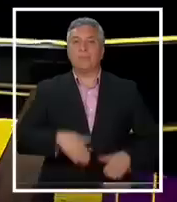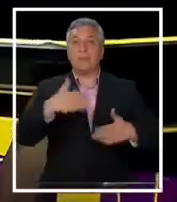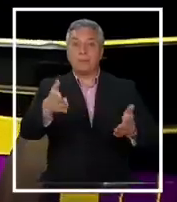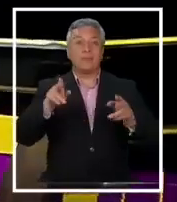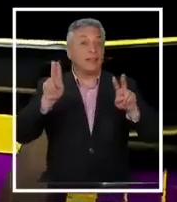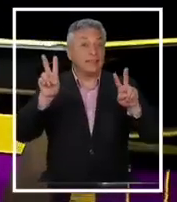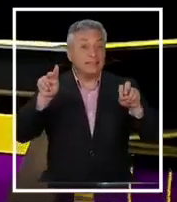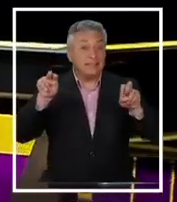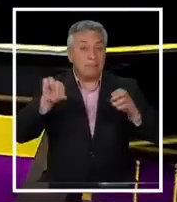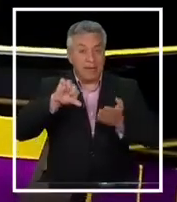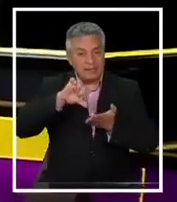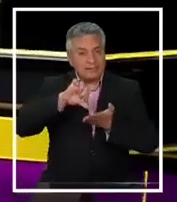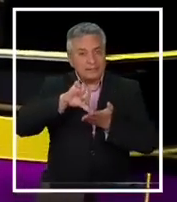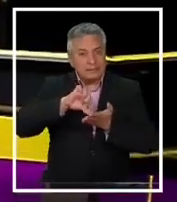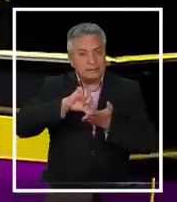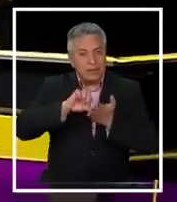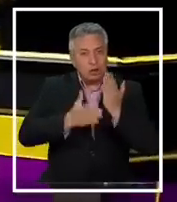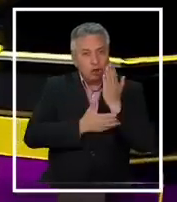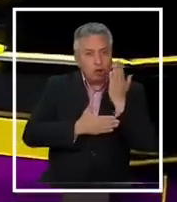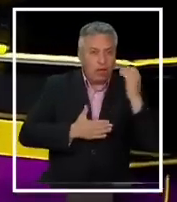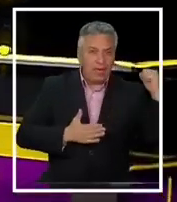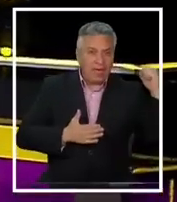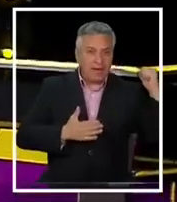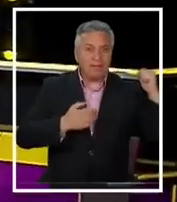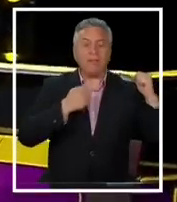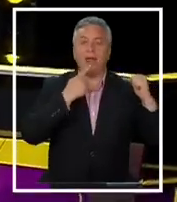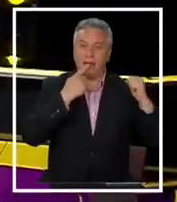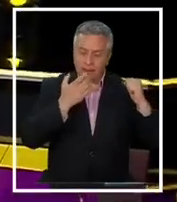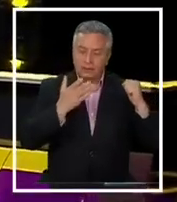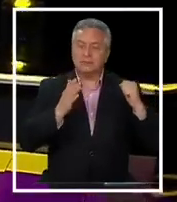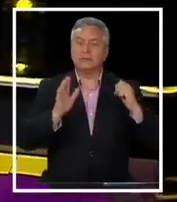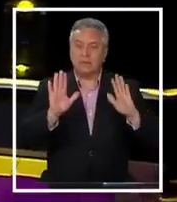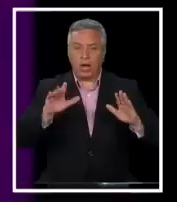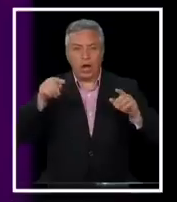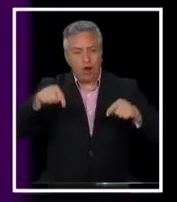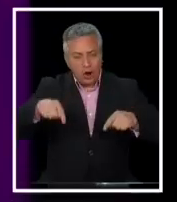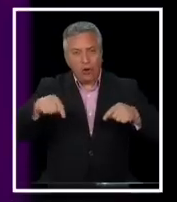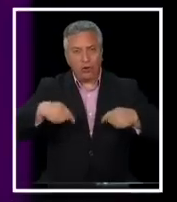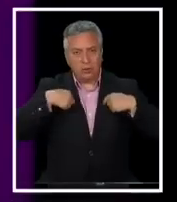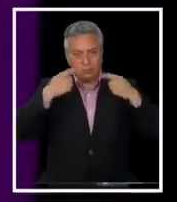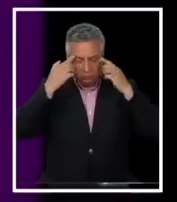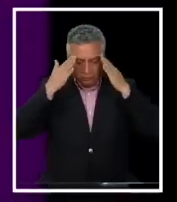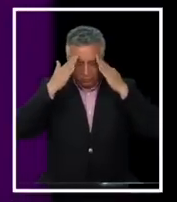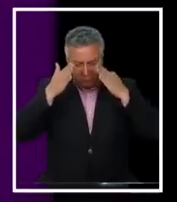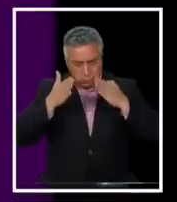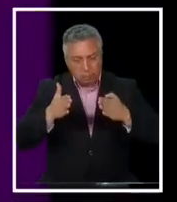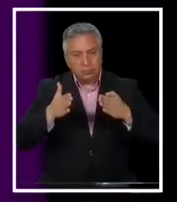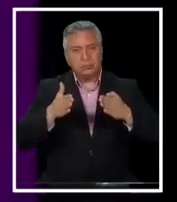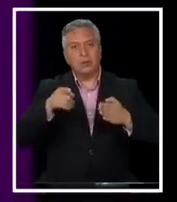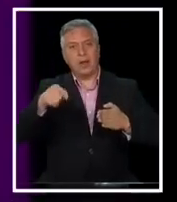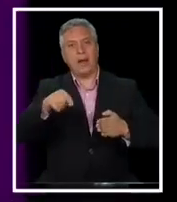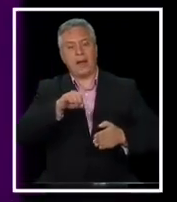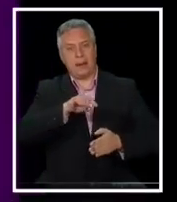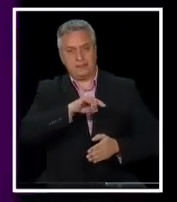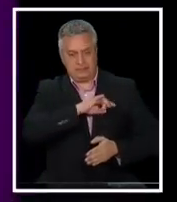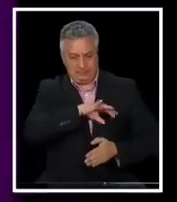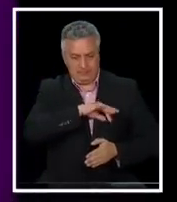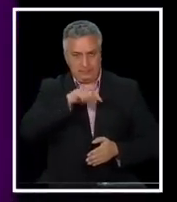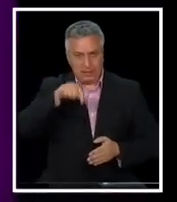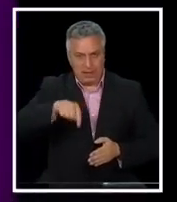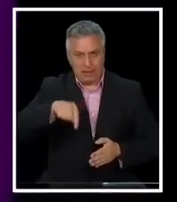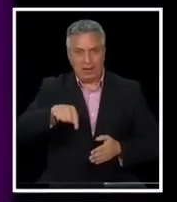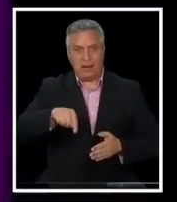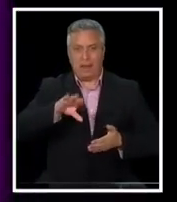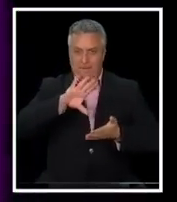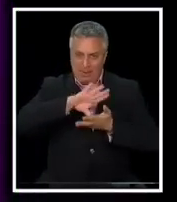izquierda, la verdad es que yo creo que hoy día tenemos que concentrarnos en el país, en el futuro, en lo que pasa a